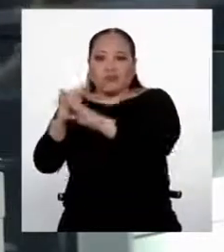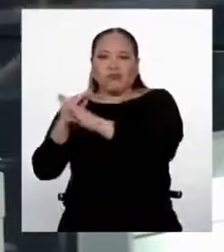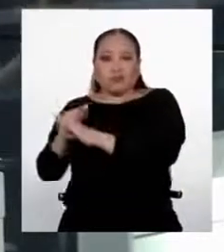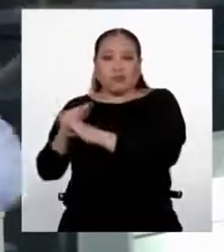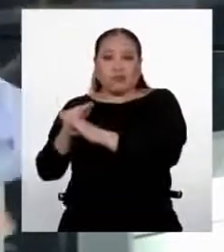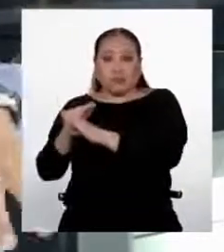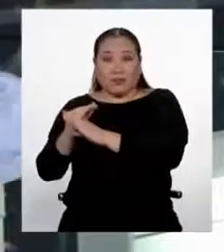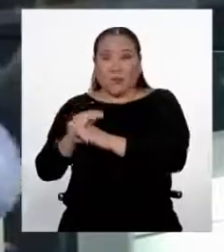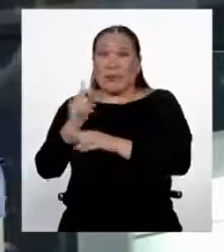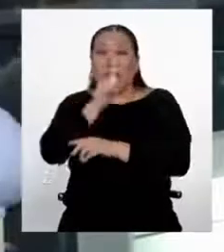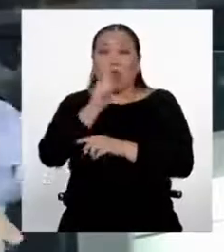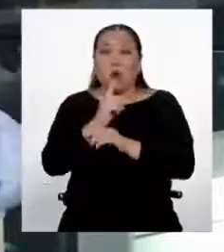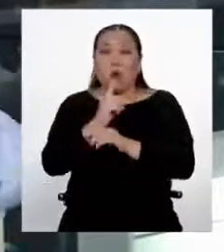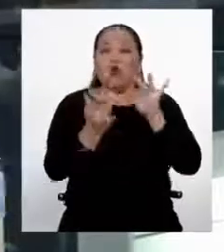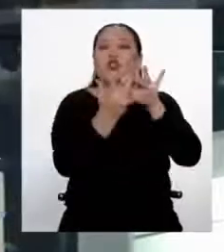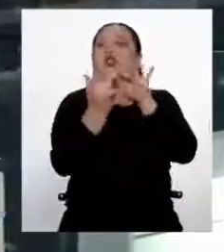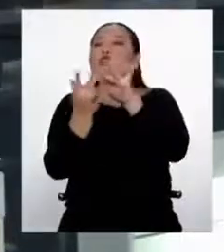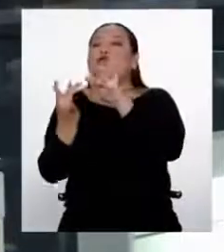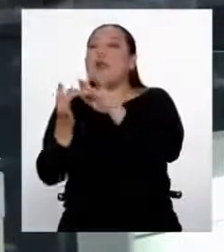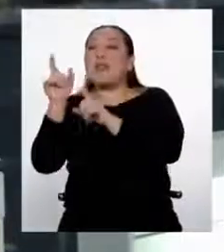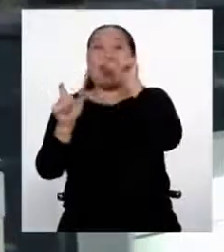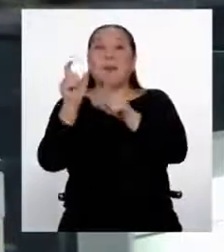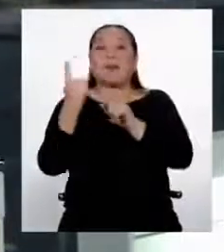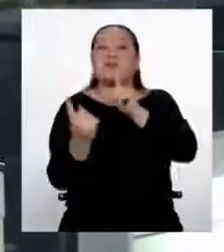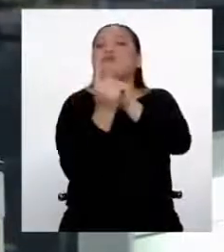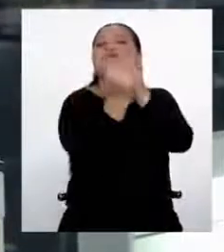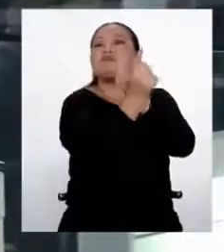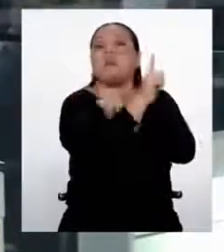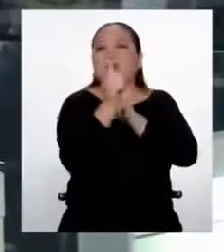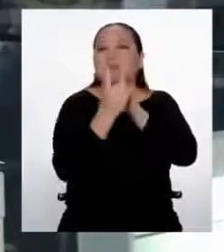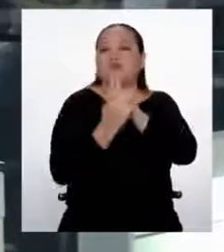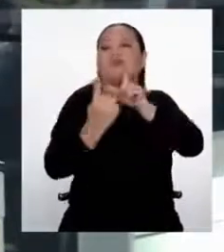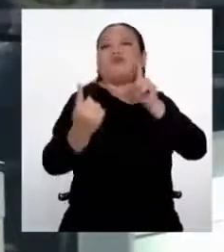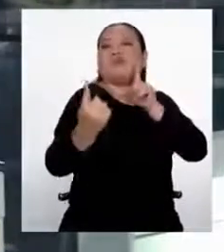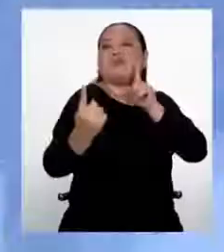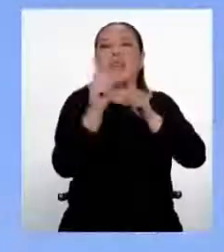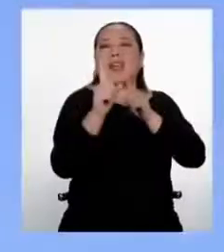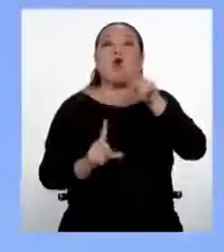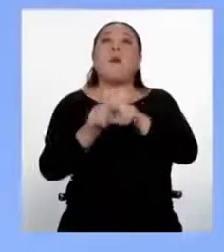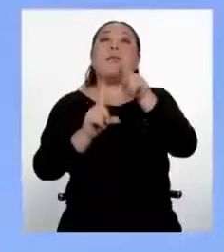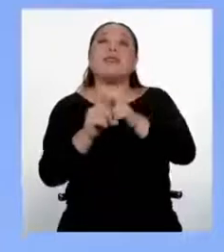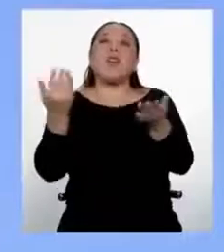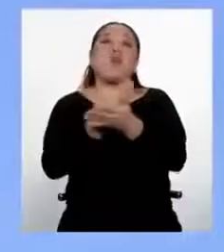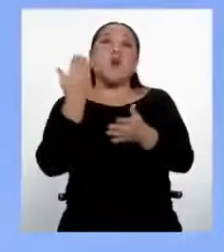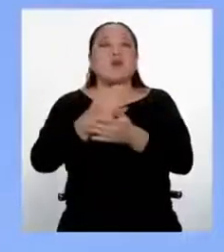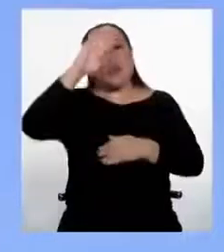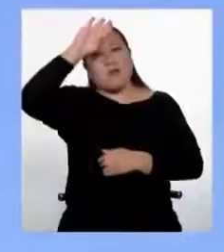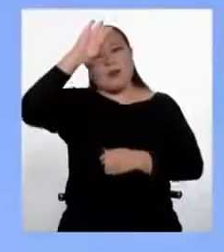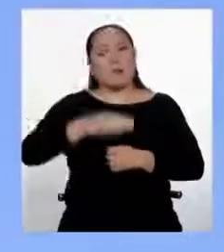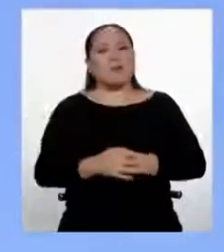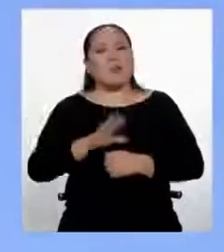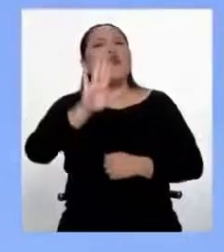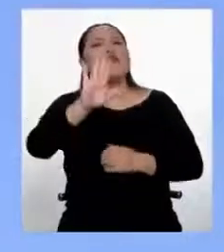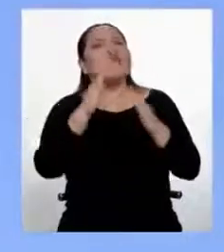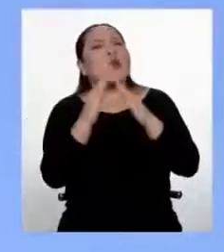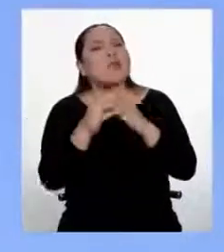de evitar que haya más contacto entre las personas para que no puedan aparecer nuevos casos. ¿Cómo viene manejando en tu